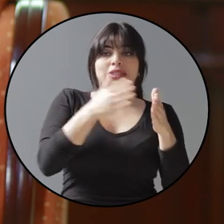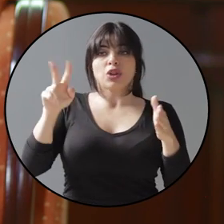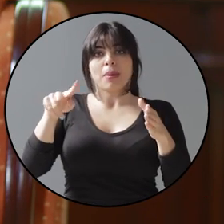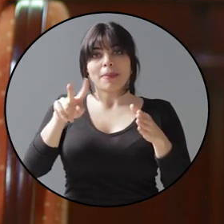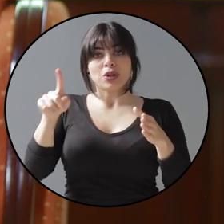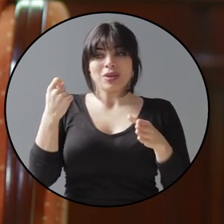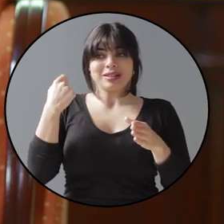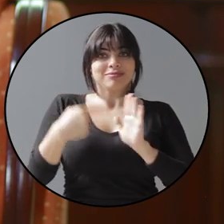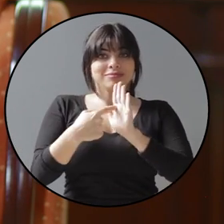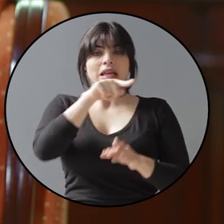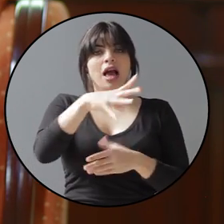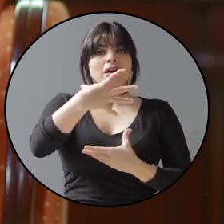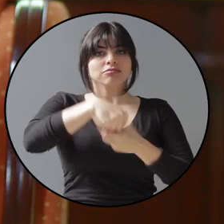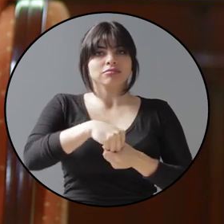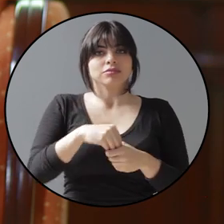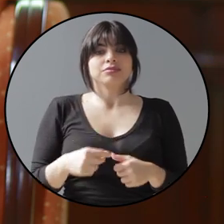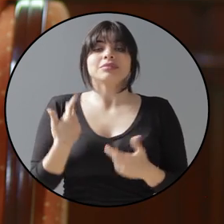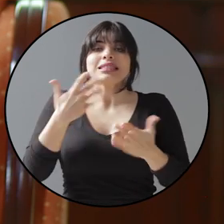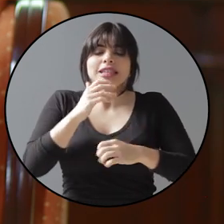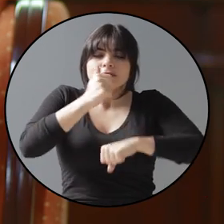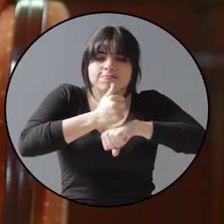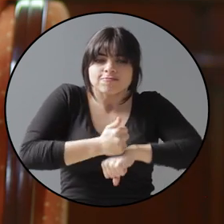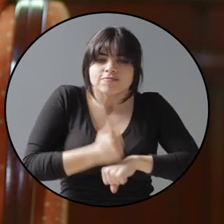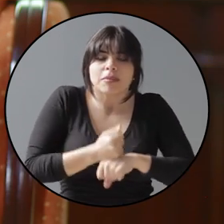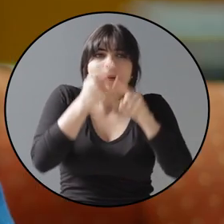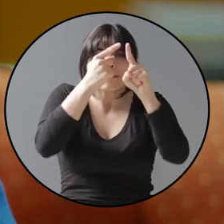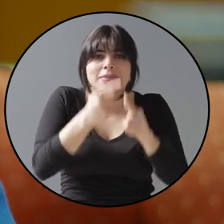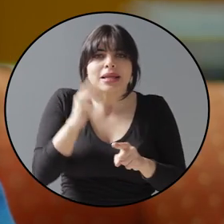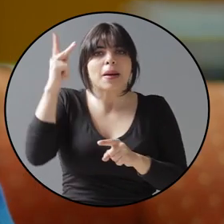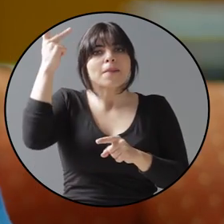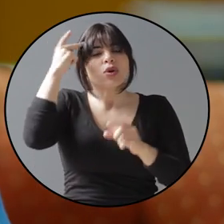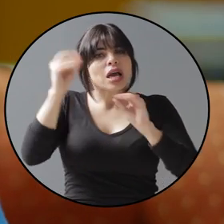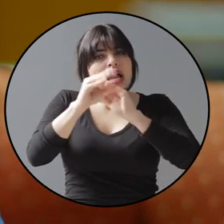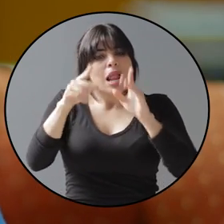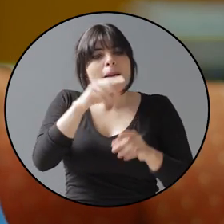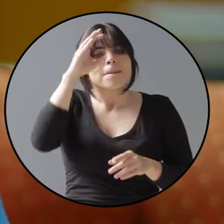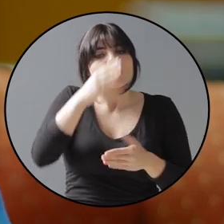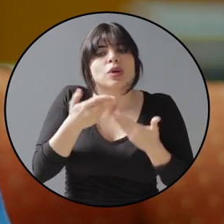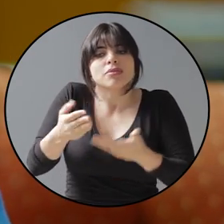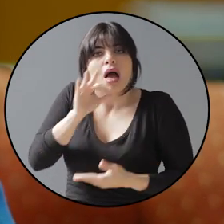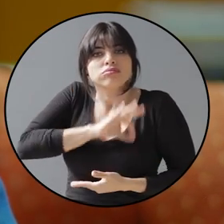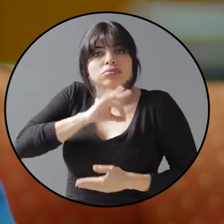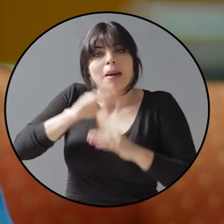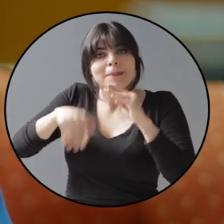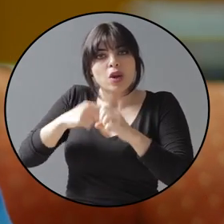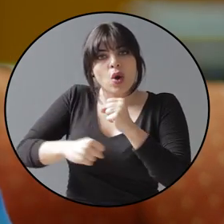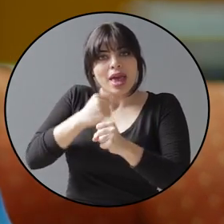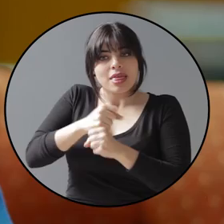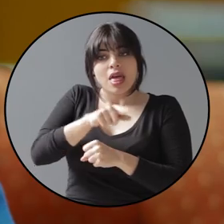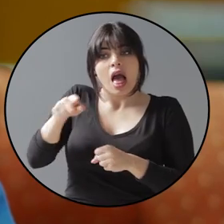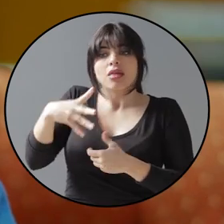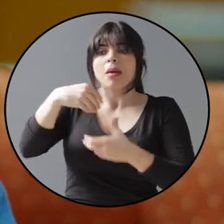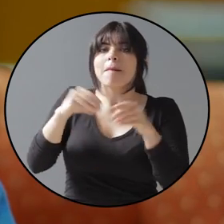presentamos recientemente. Establecemos metas y políticas claras en beneficio de las personas menores de edad que incluyen